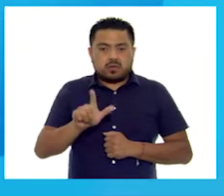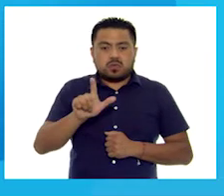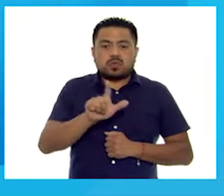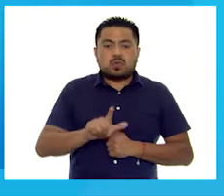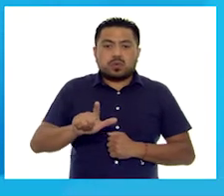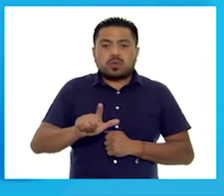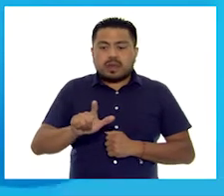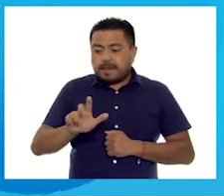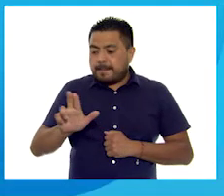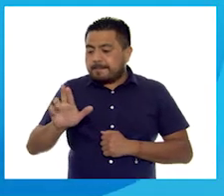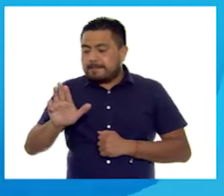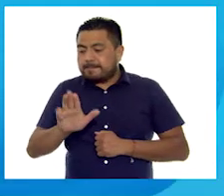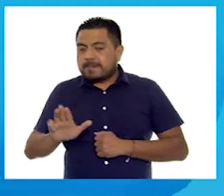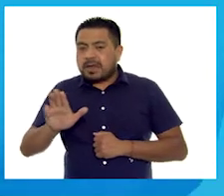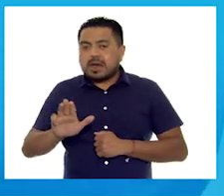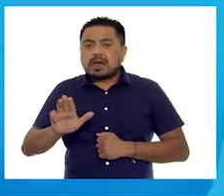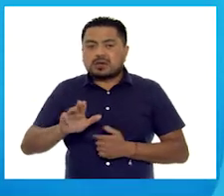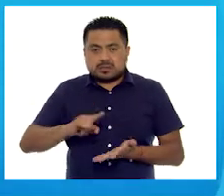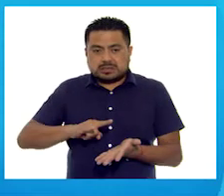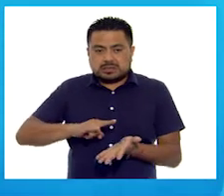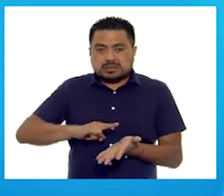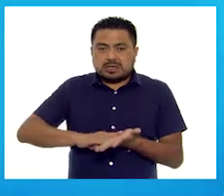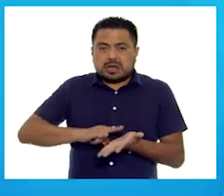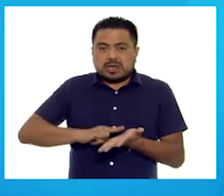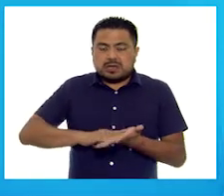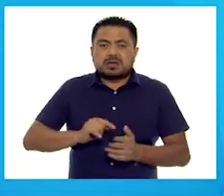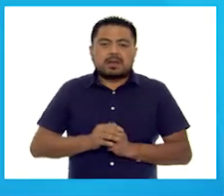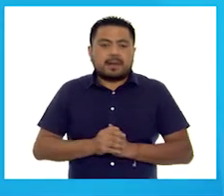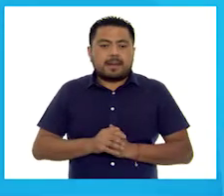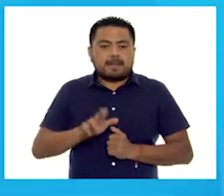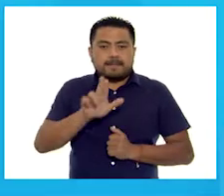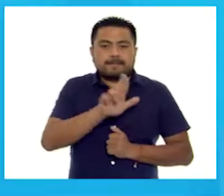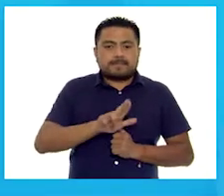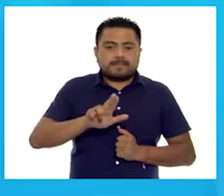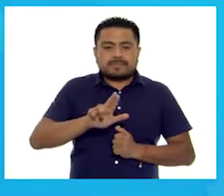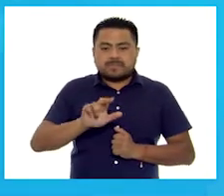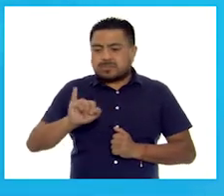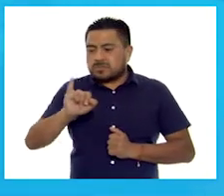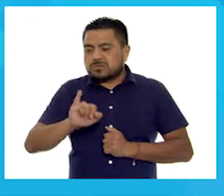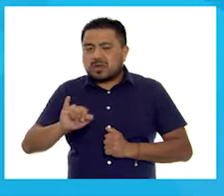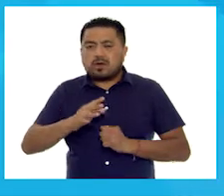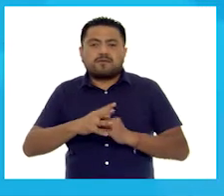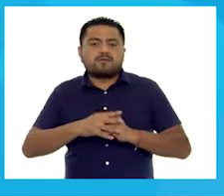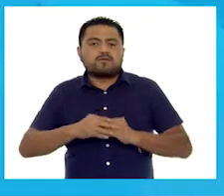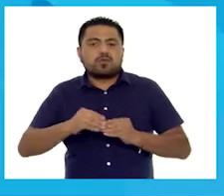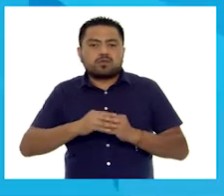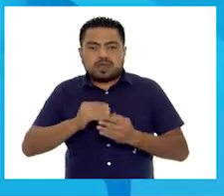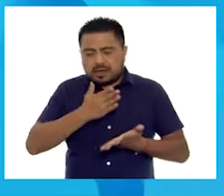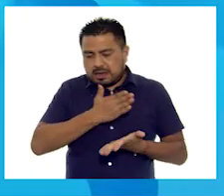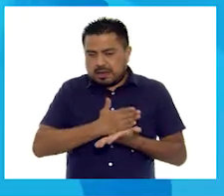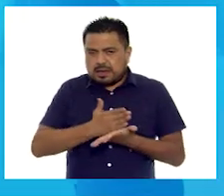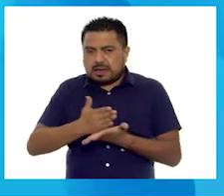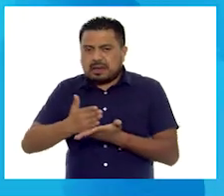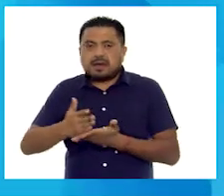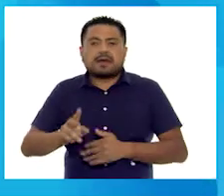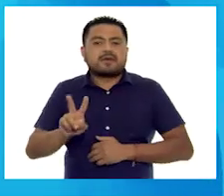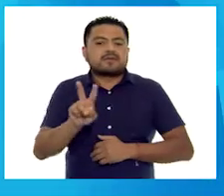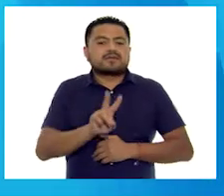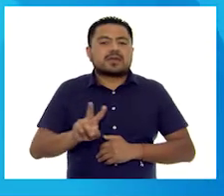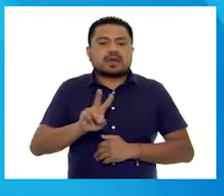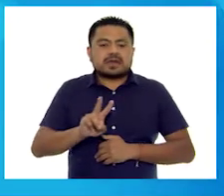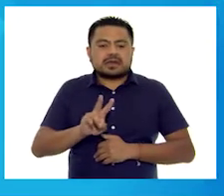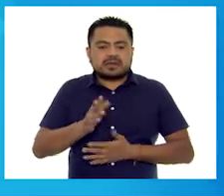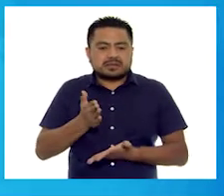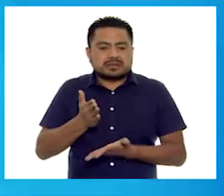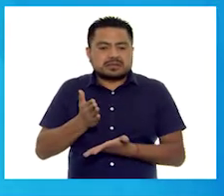lunes y miércoles de sándwich, los martes y jueves de fruta picada y los viernes de taco.